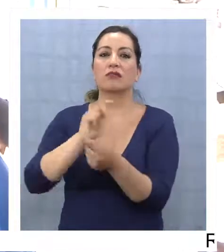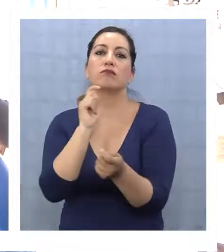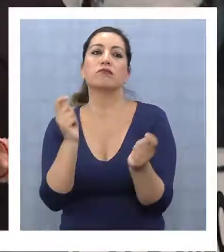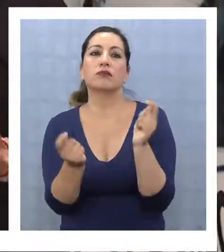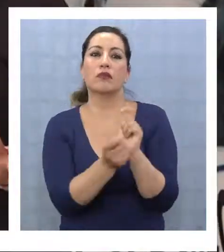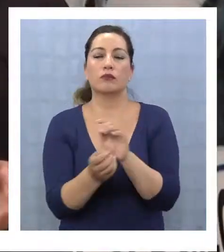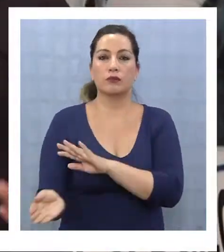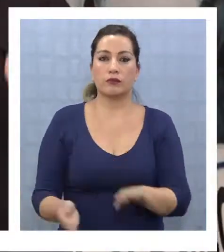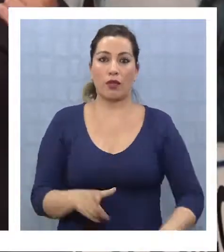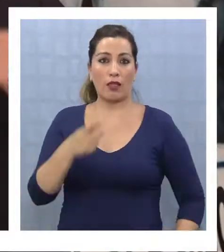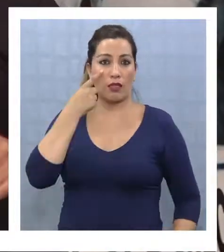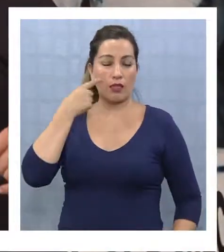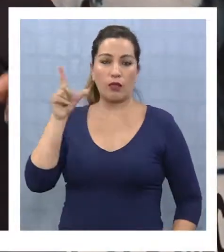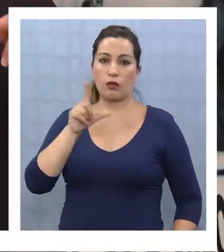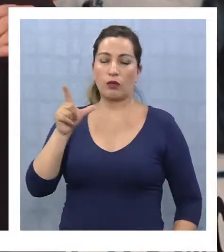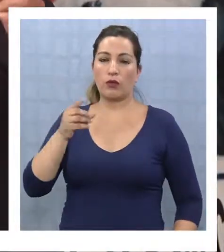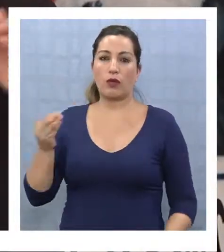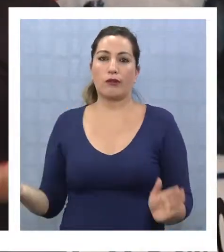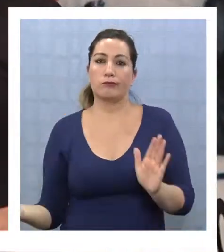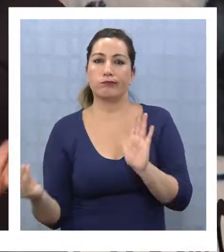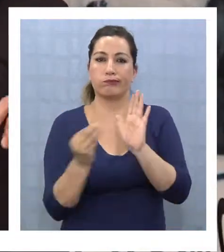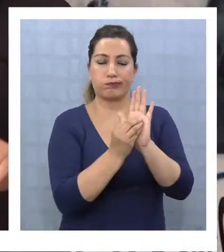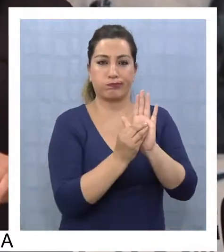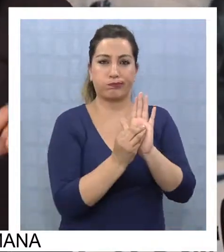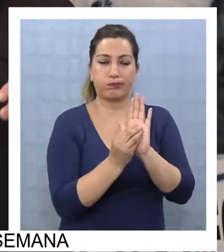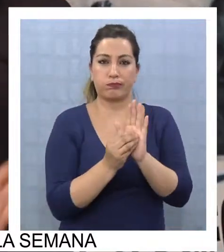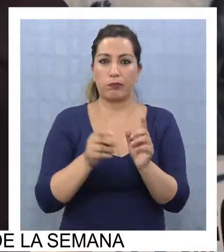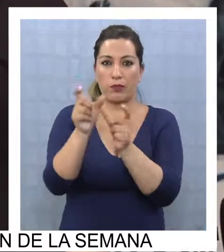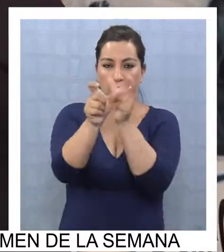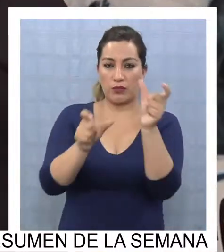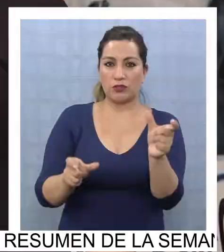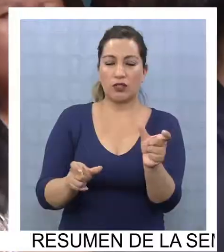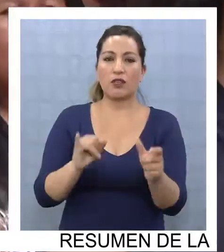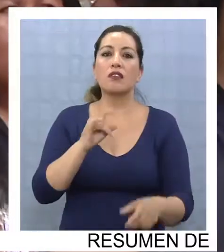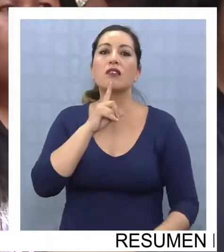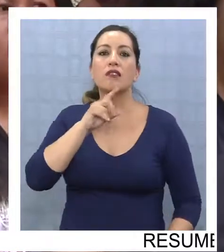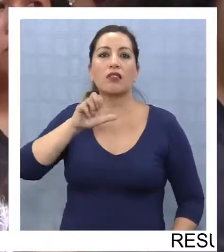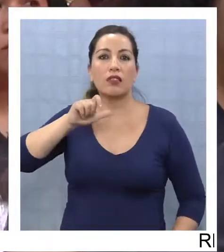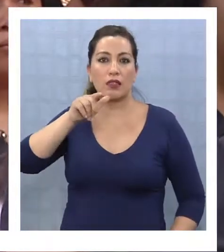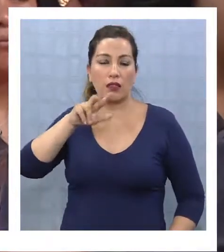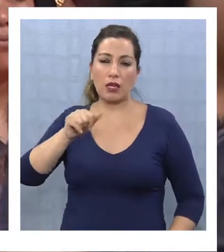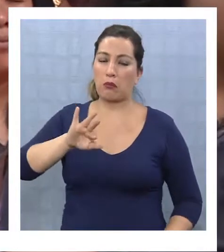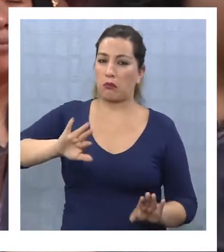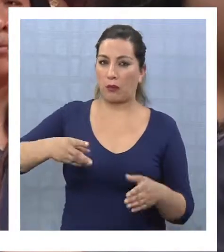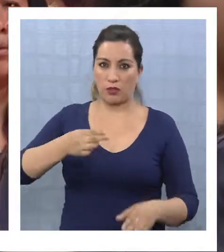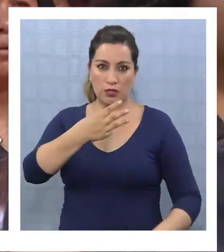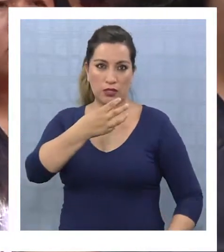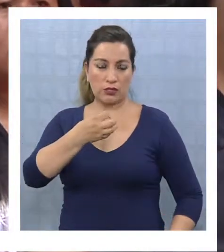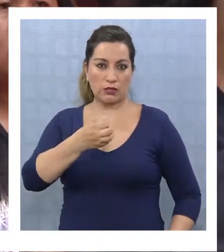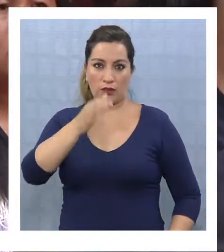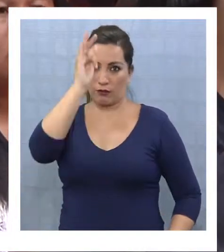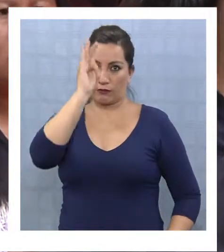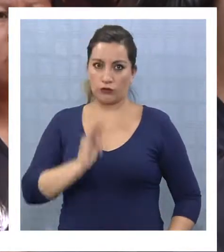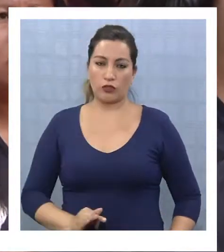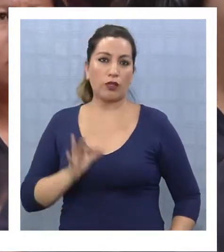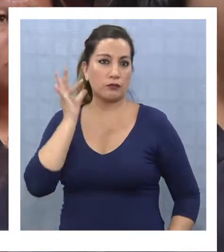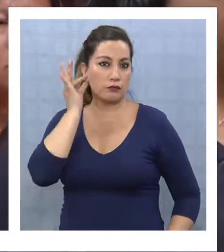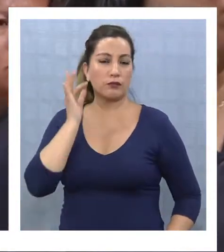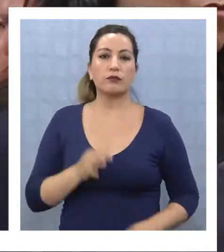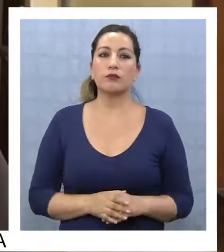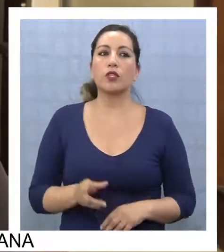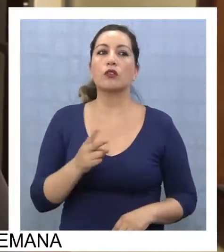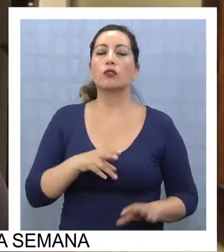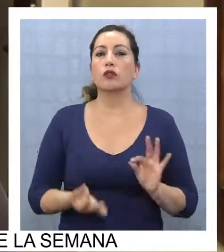resolución. Este lunes se sumó a las movilizaciones el personal de Integra, que agrupa alrededor de 300 funcionarias.